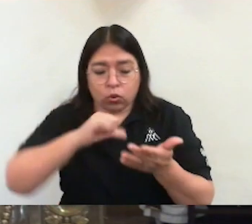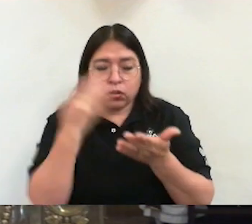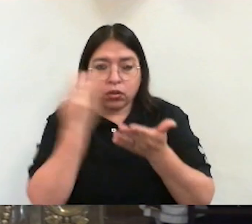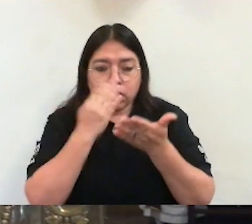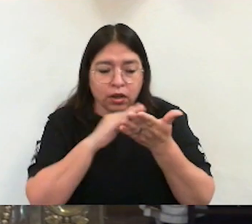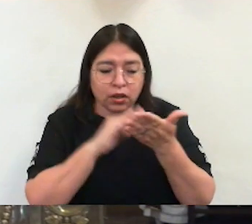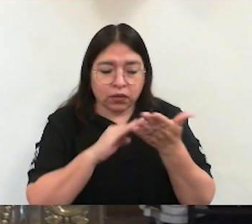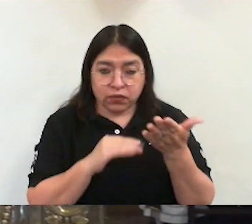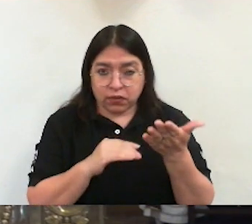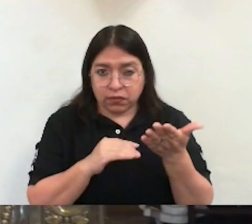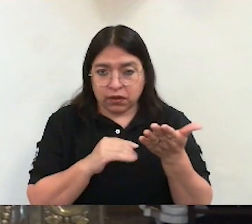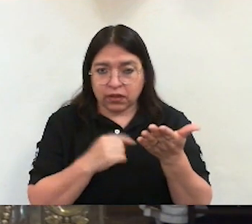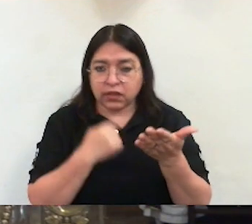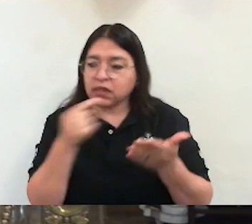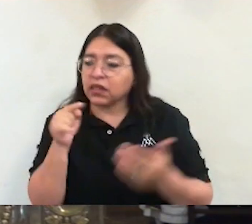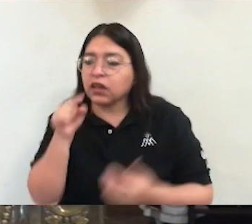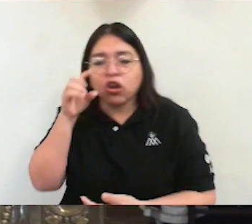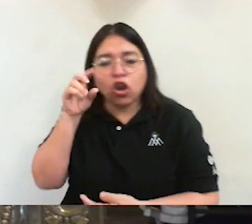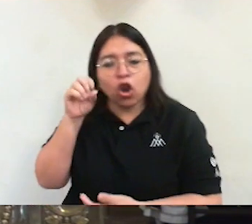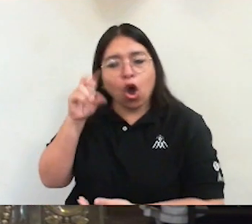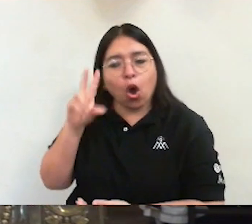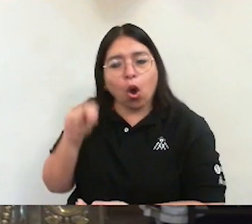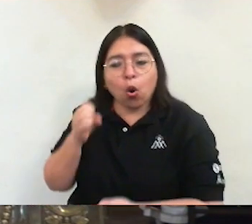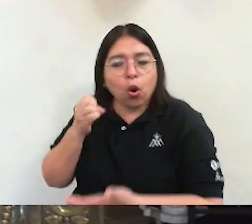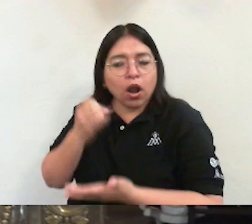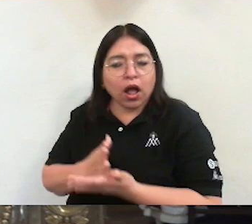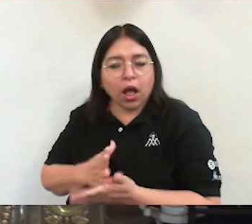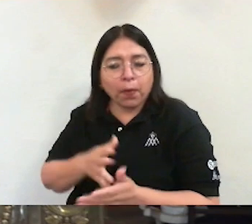no solo de pan vive el hombre,